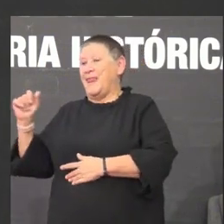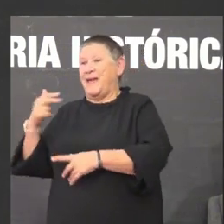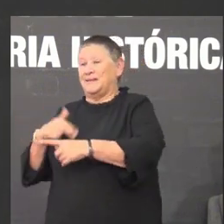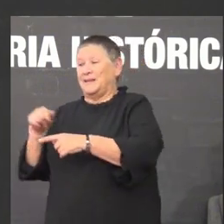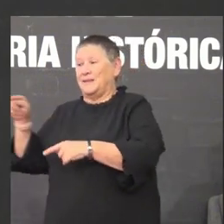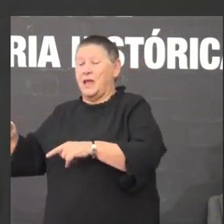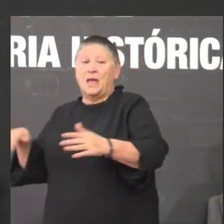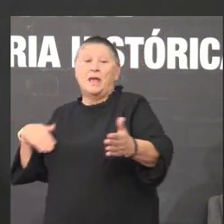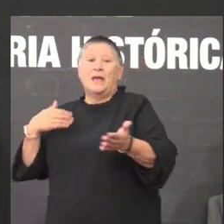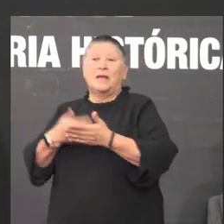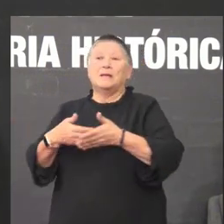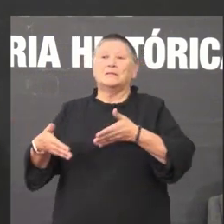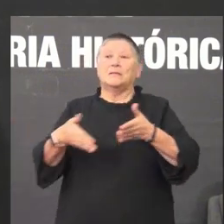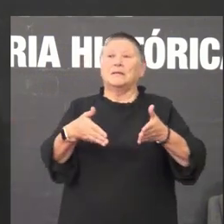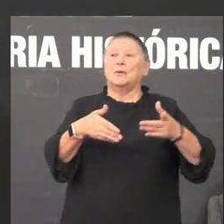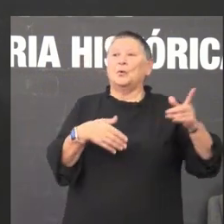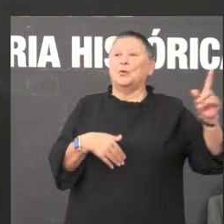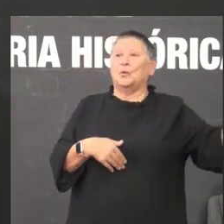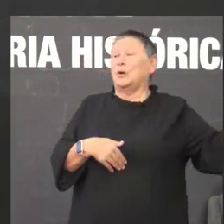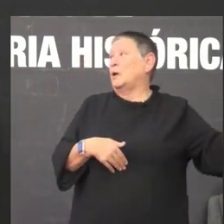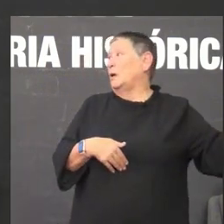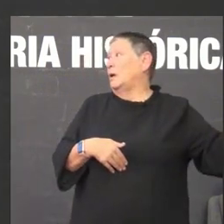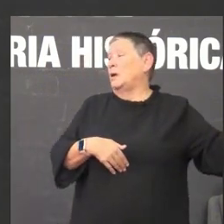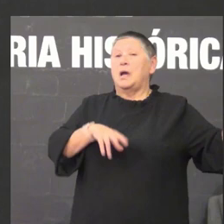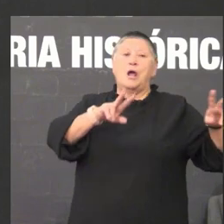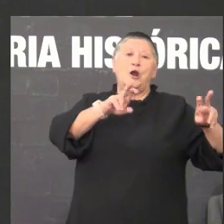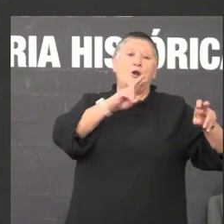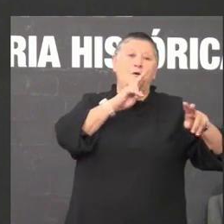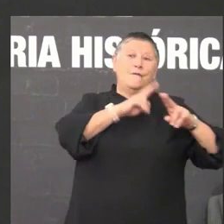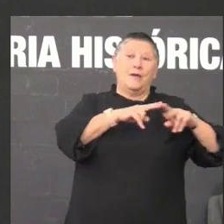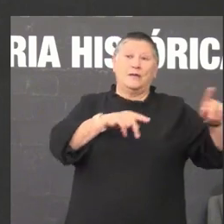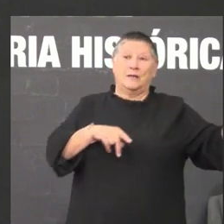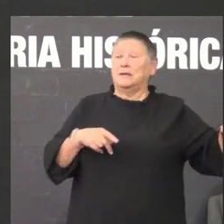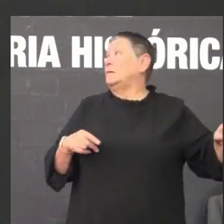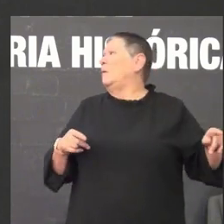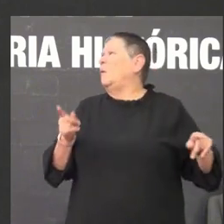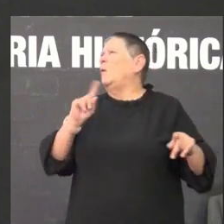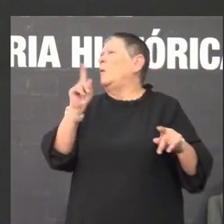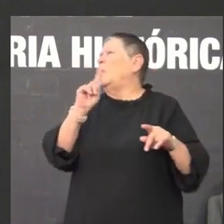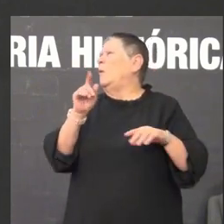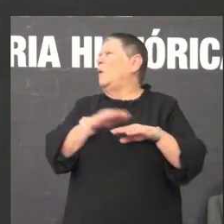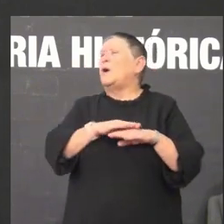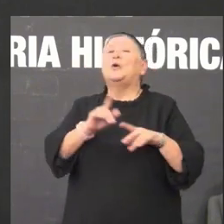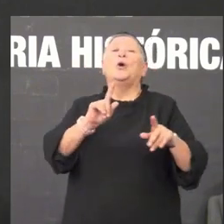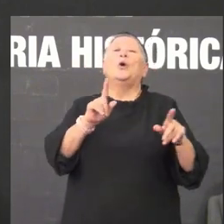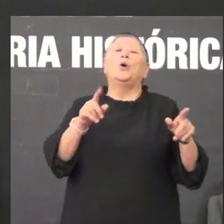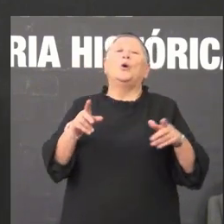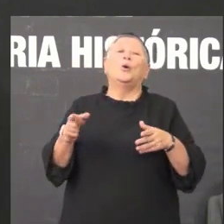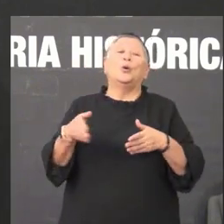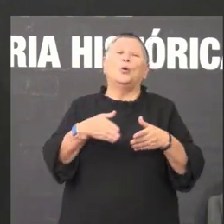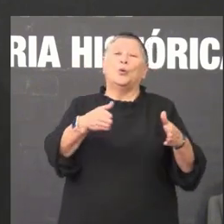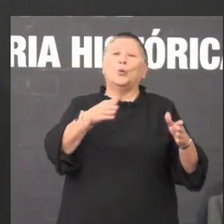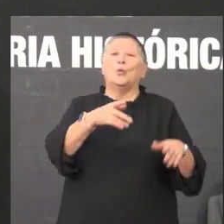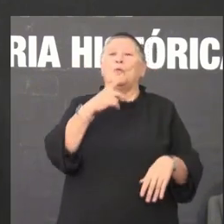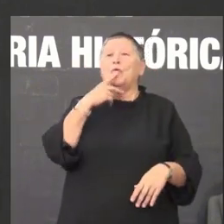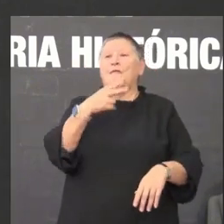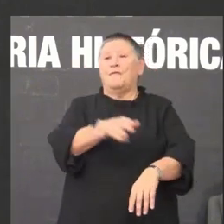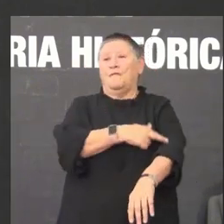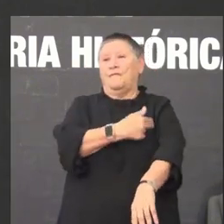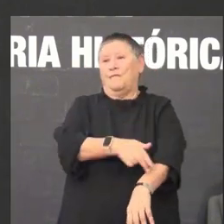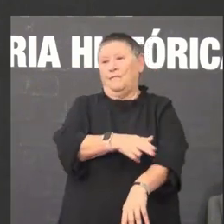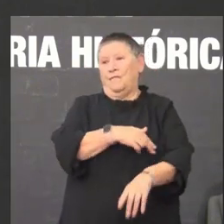até a Rúa Nova disculpen non é é Rúa do Franco era na Rúa do Franco en fin é un detalle así